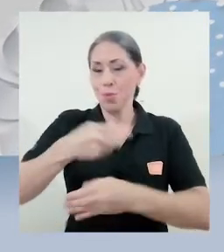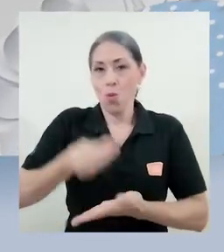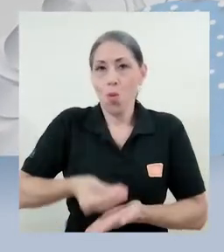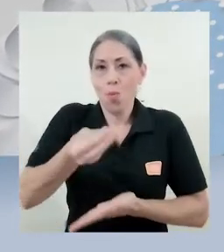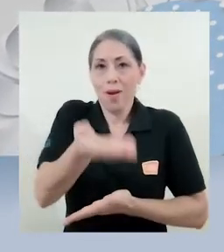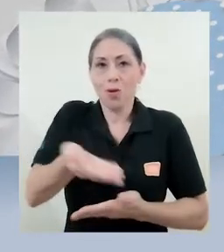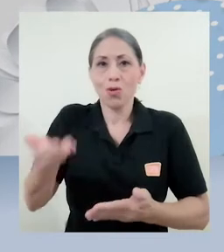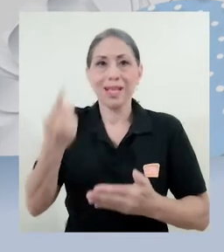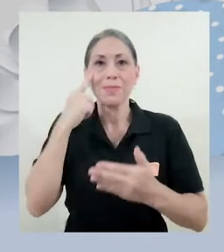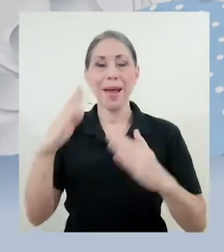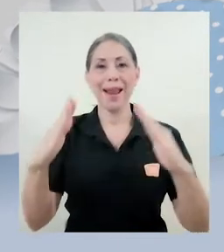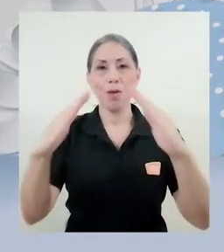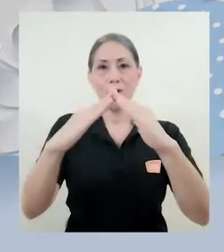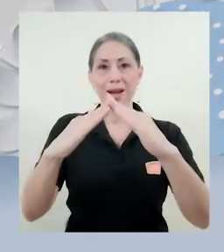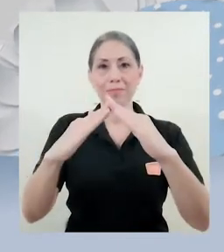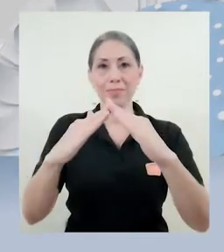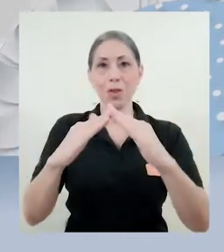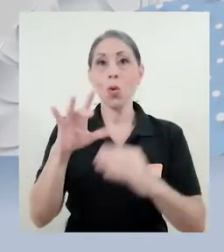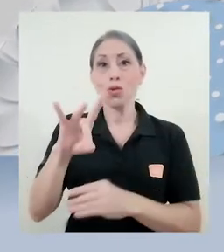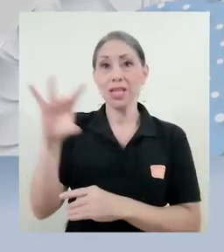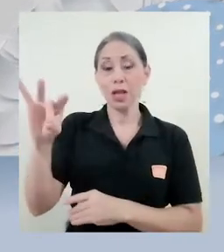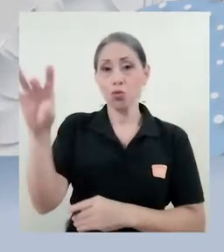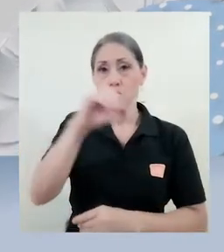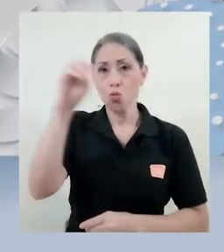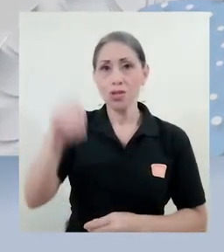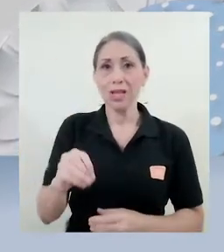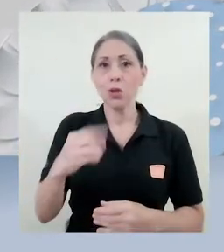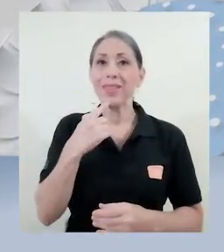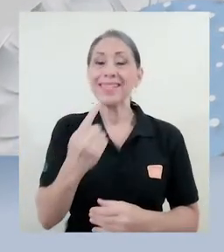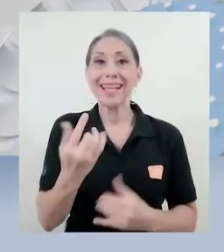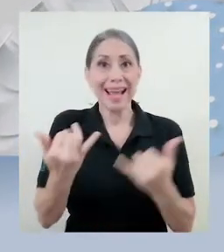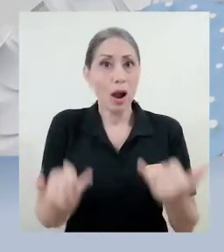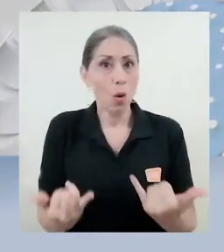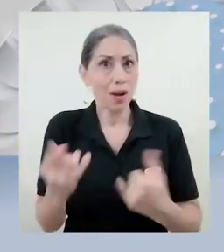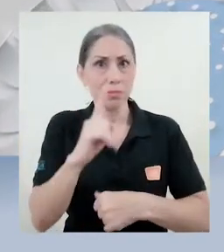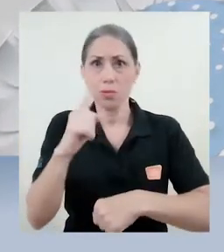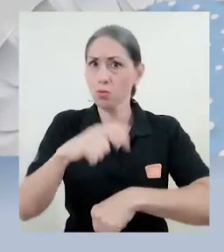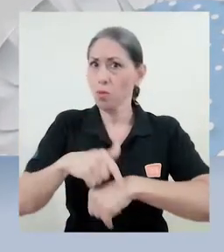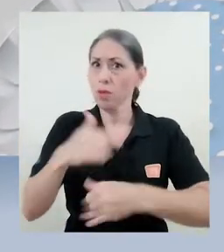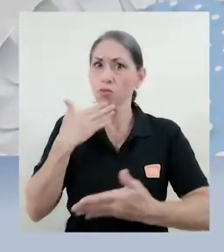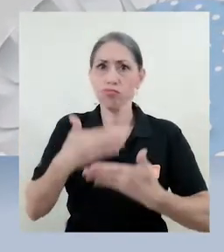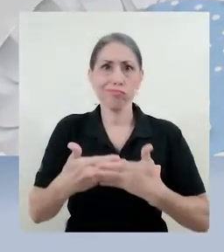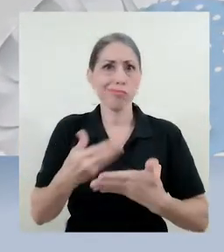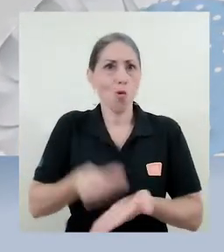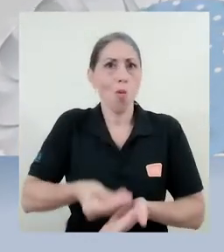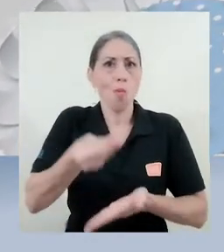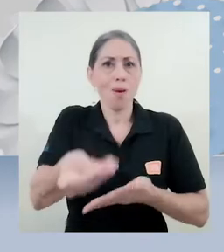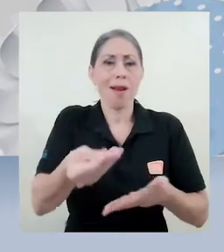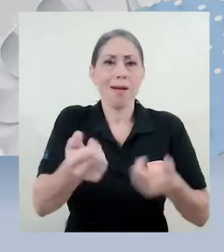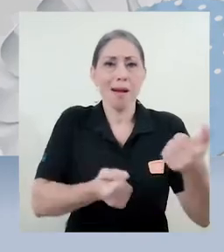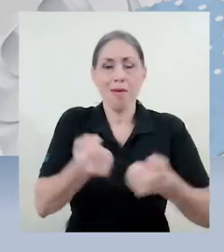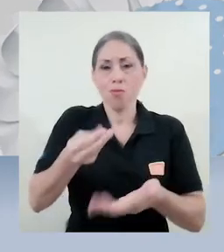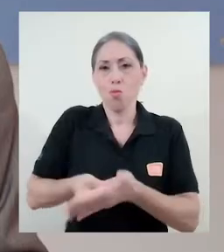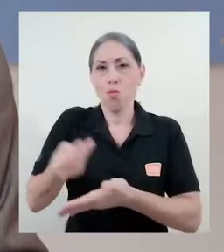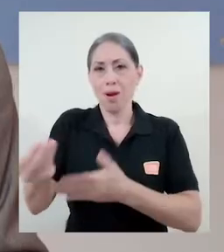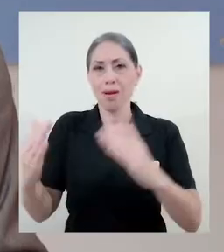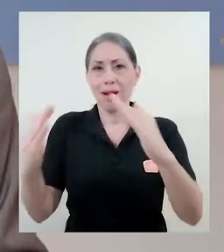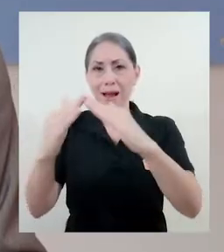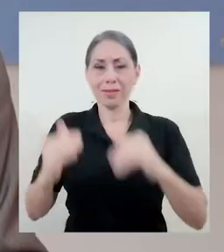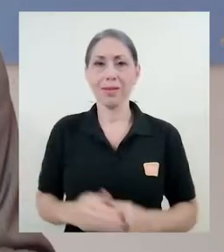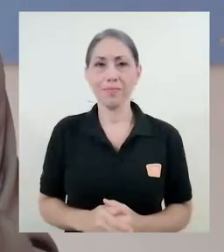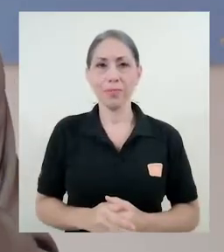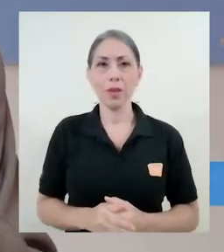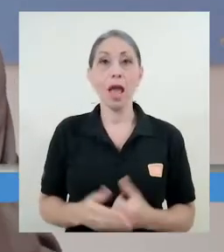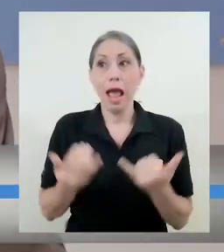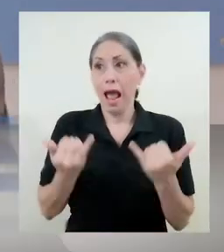Y un 88% considera que no es momento de comprar carro o casa. La valoración del momento para la